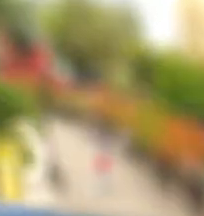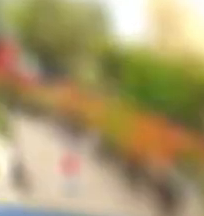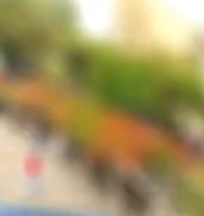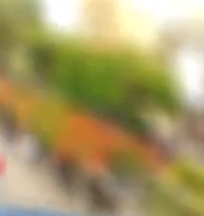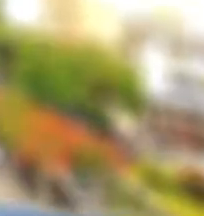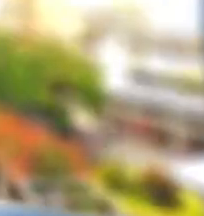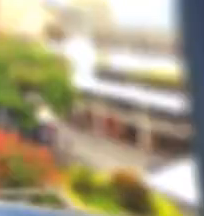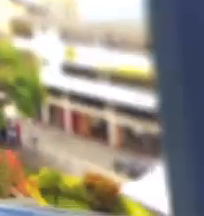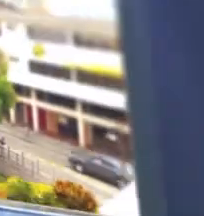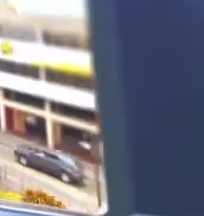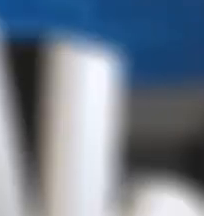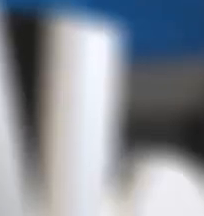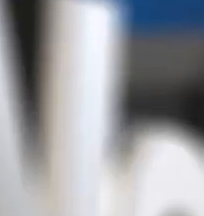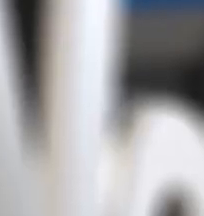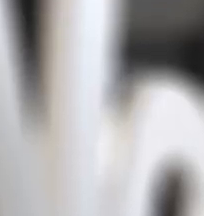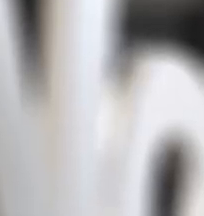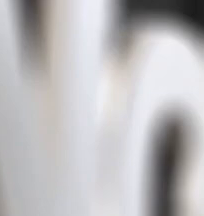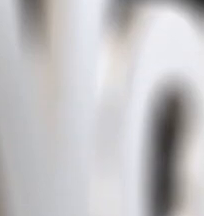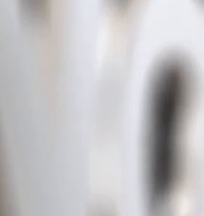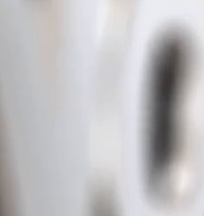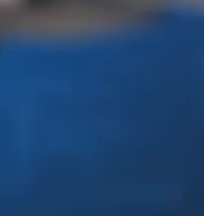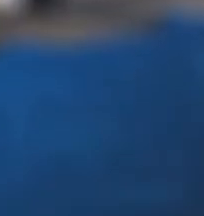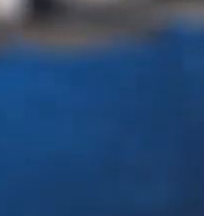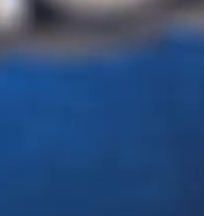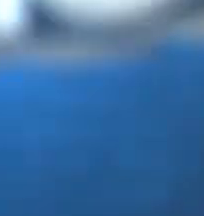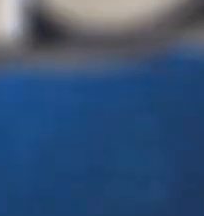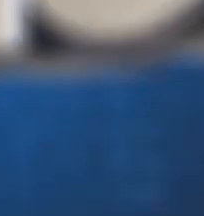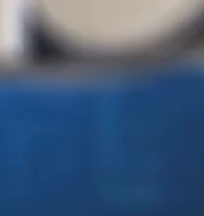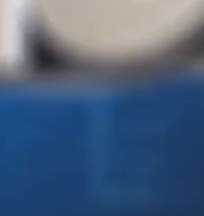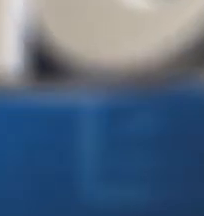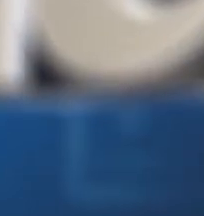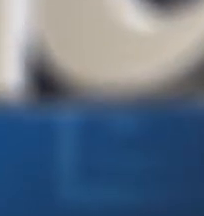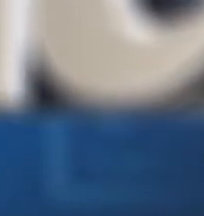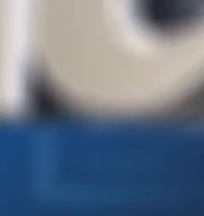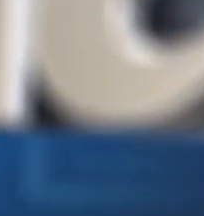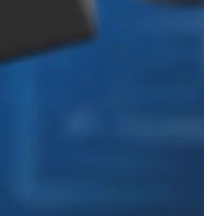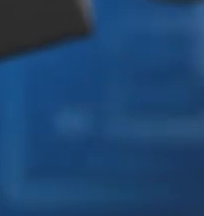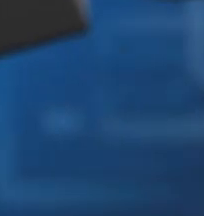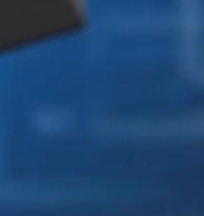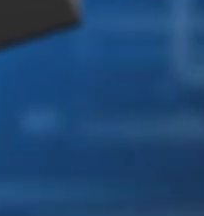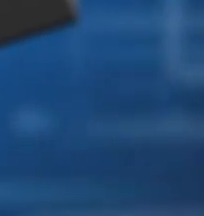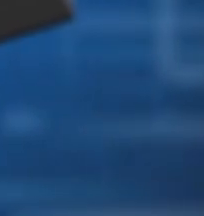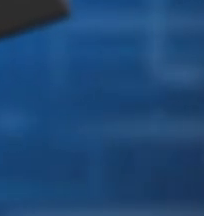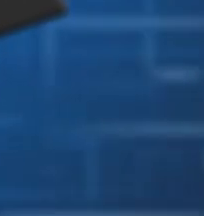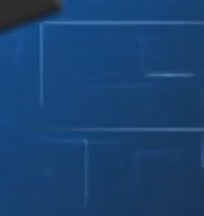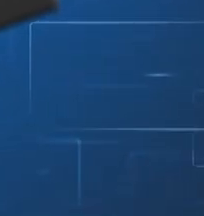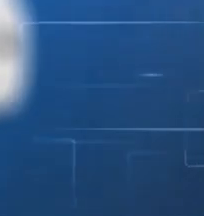Telecafé Noticias con la mejor y más completa información del Triángulo del Café.